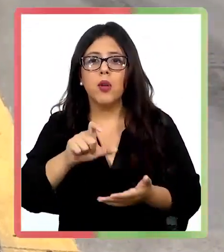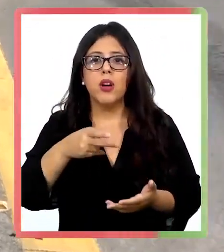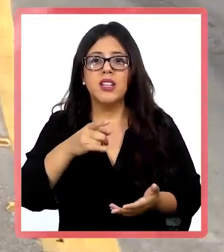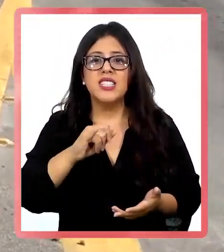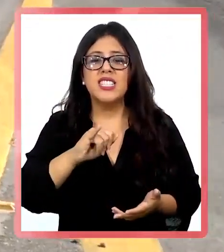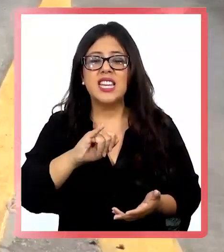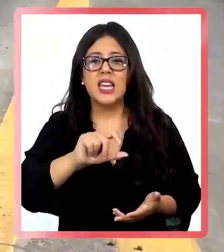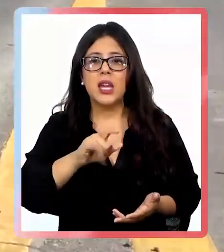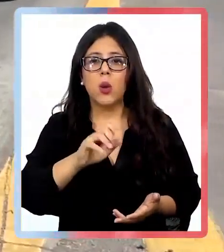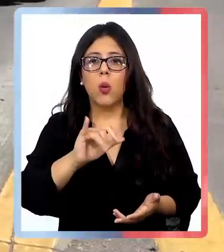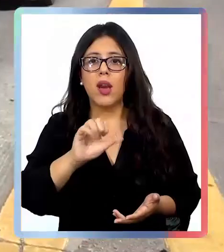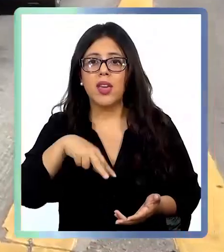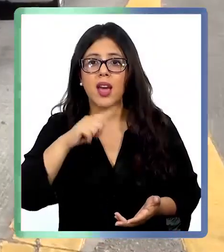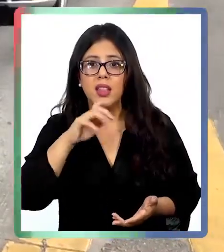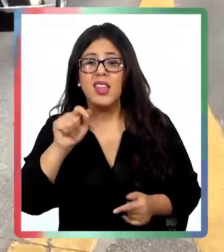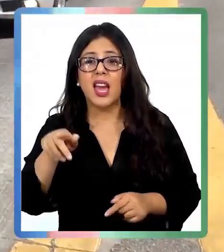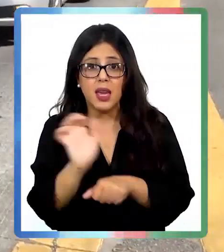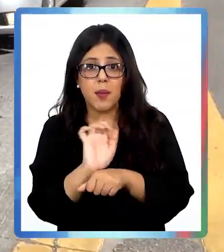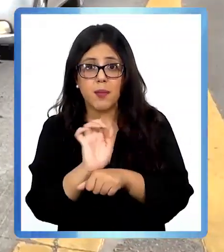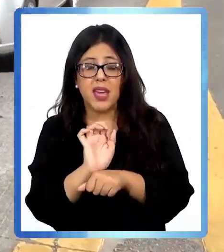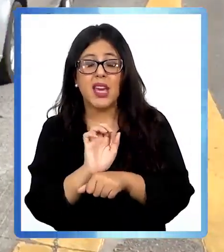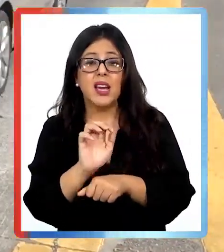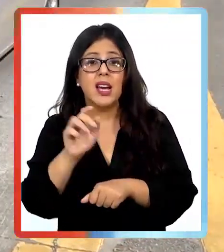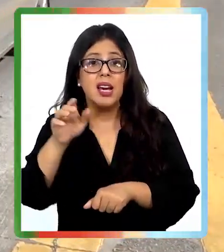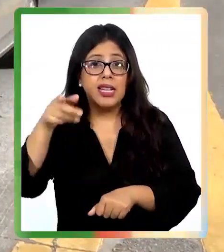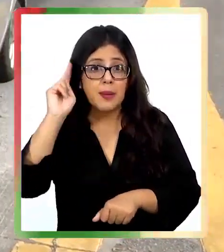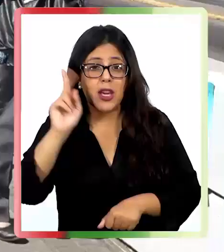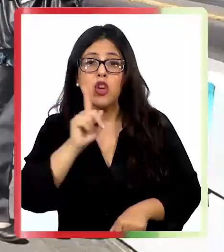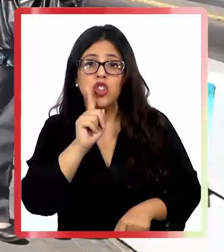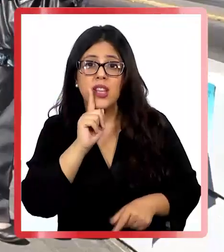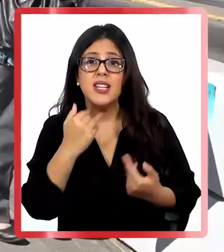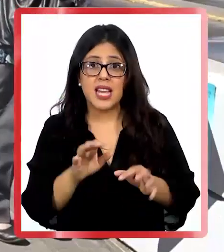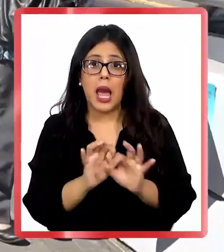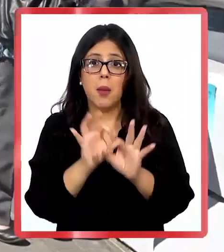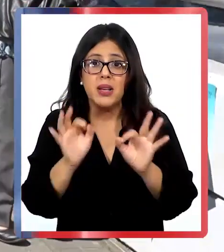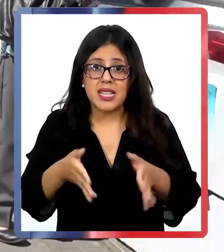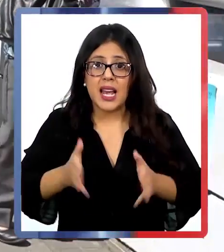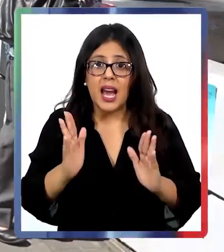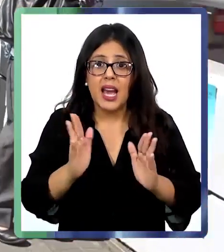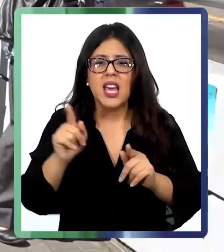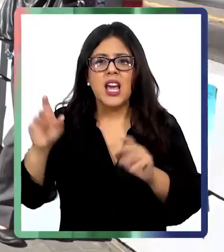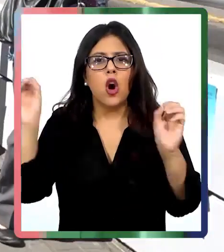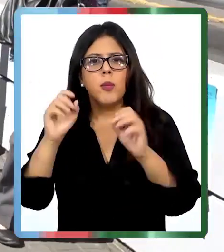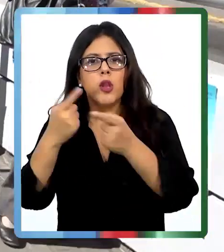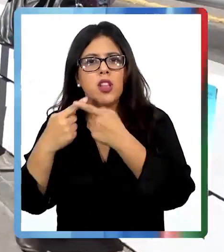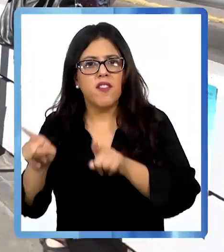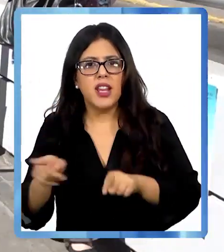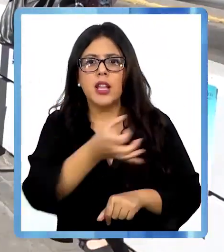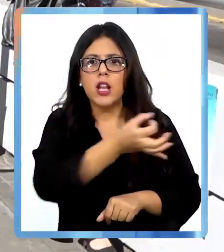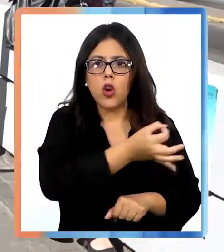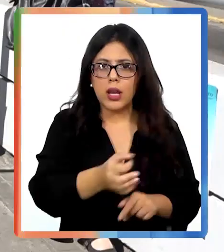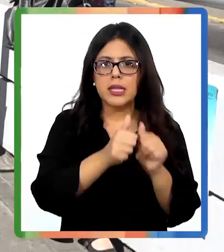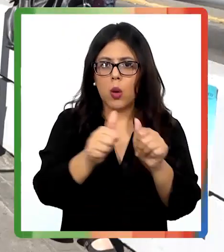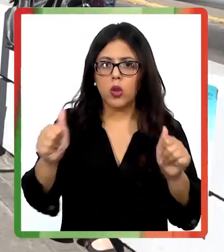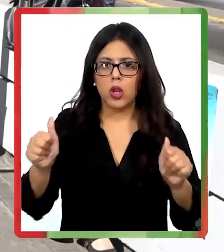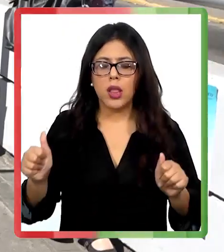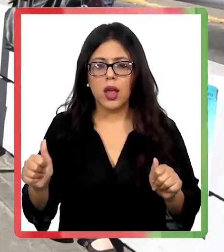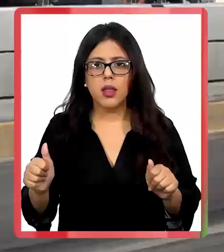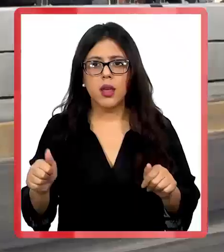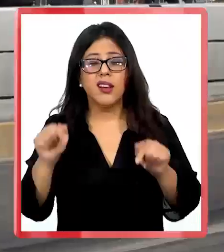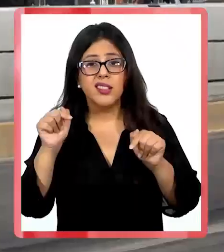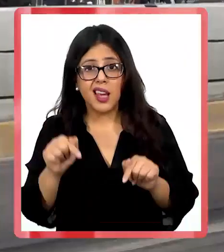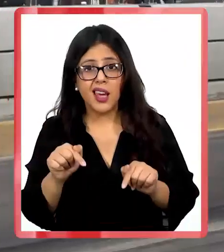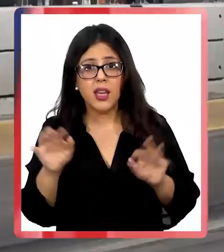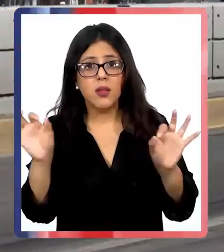Chihuayante, donde las micros tenían una vía exclusiva? Las vivencias de las personas son muy distintas a la razón que atribuyen las autoridades